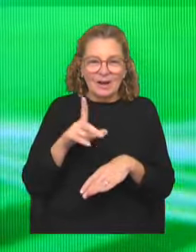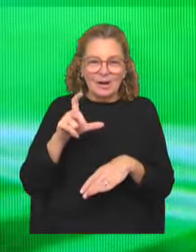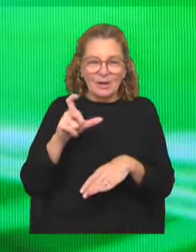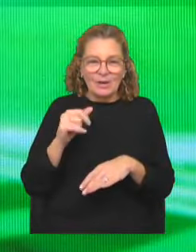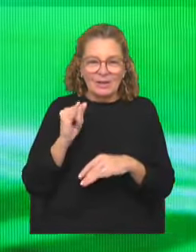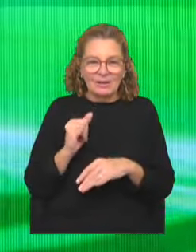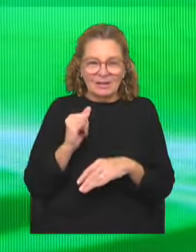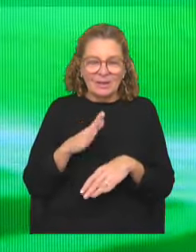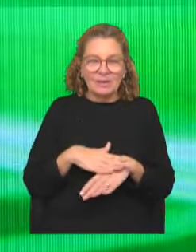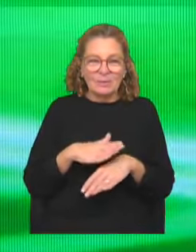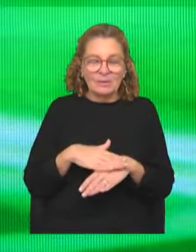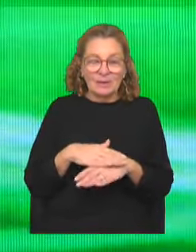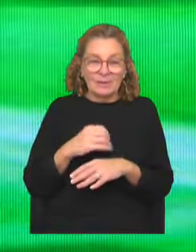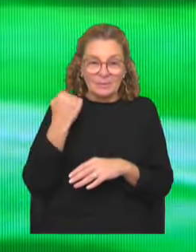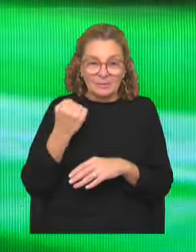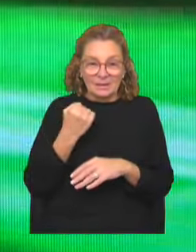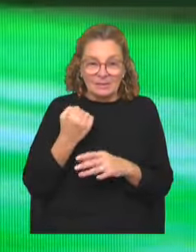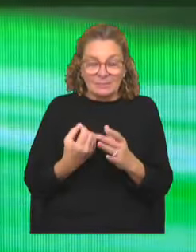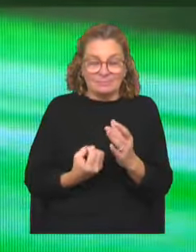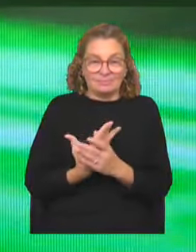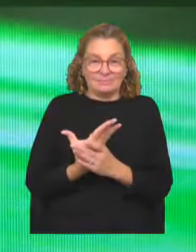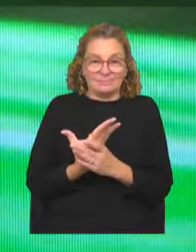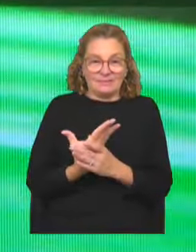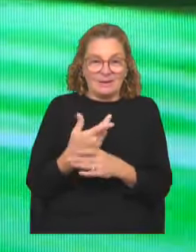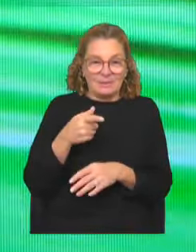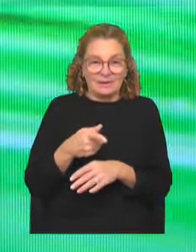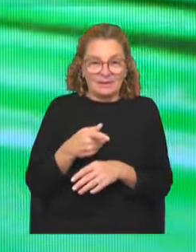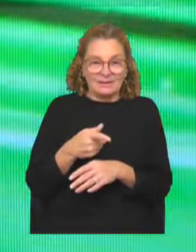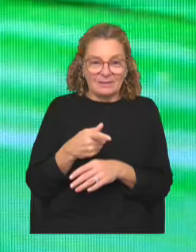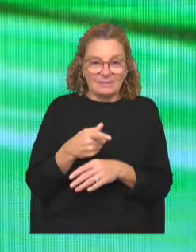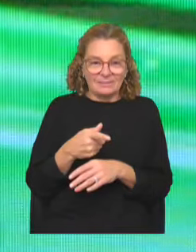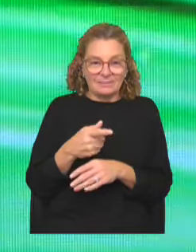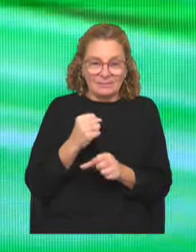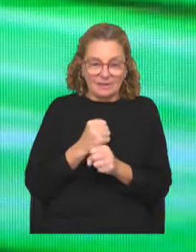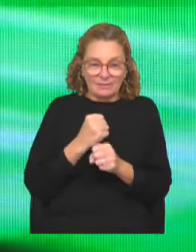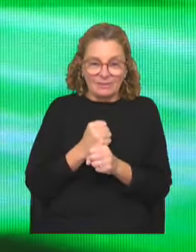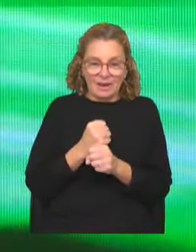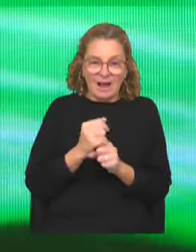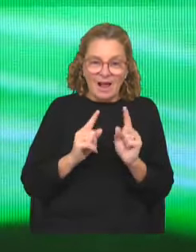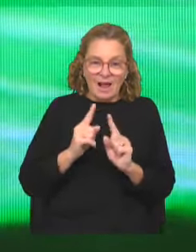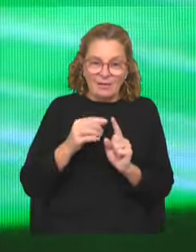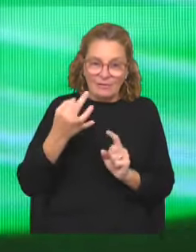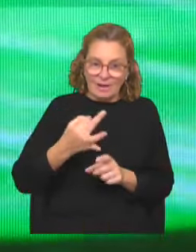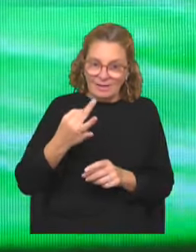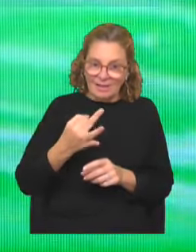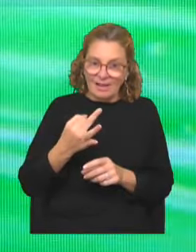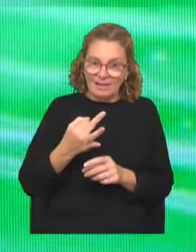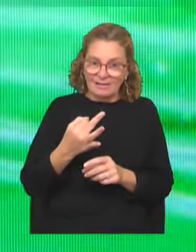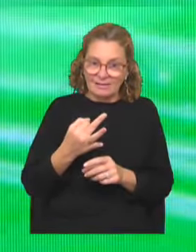Sí, es una responsabilidad grande. Siempre un estreno es una responsabilidad, pero en este caso, al trabajar sobre un hecho real y al tener las